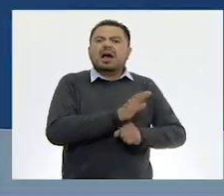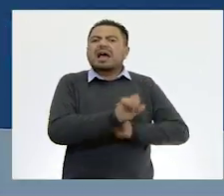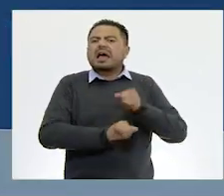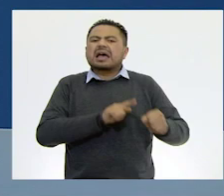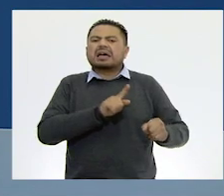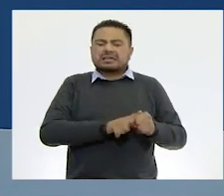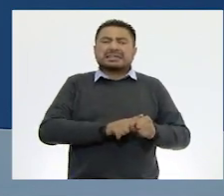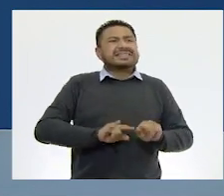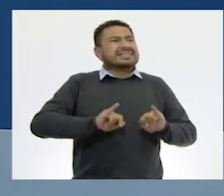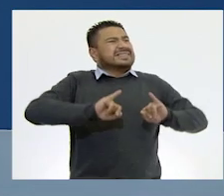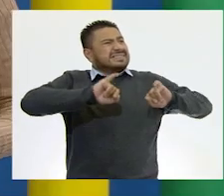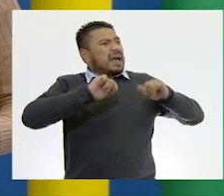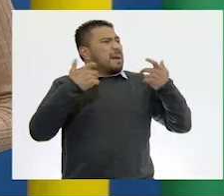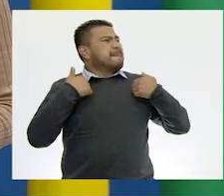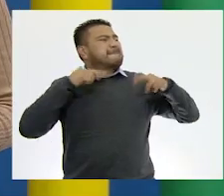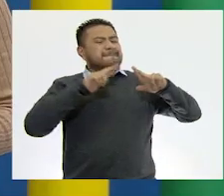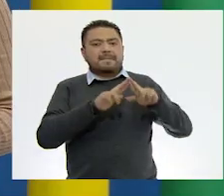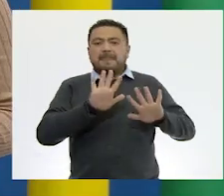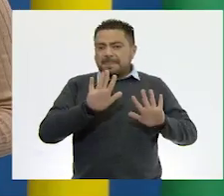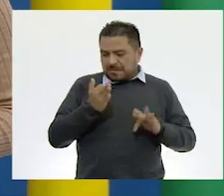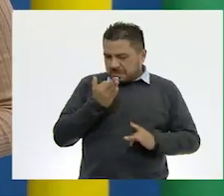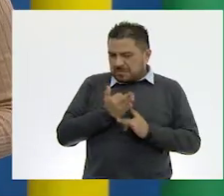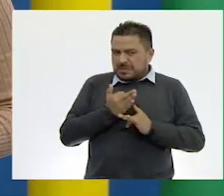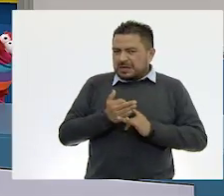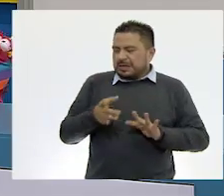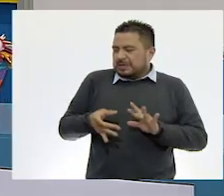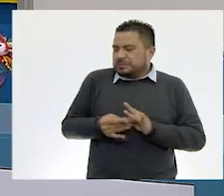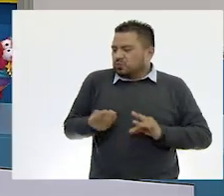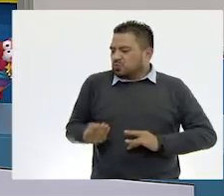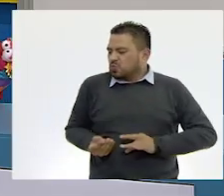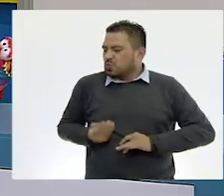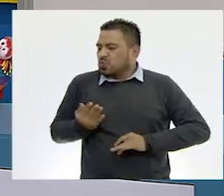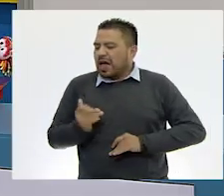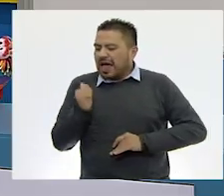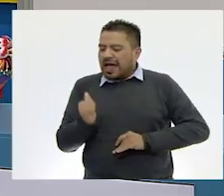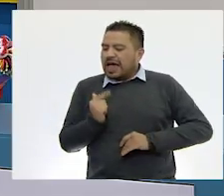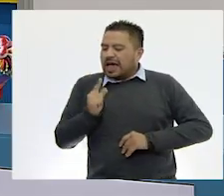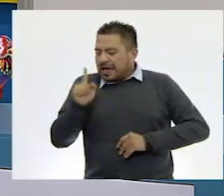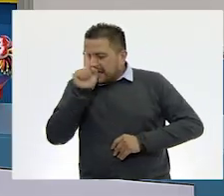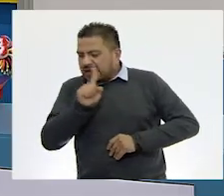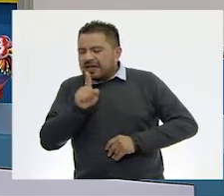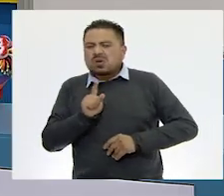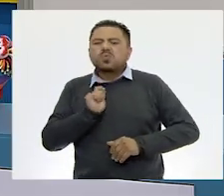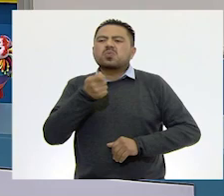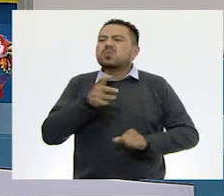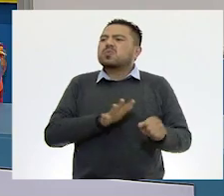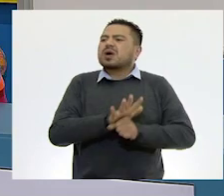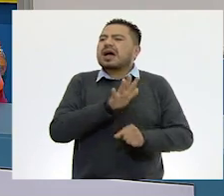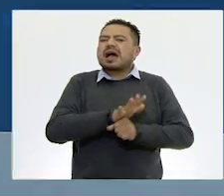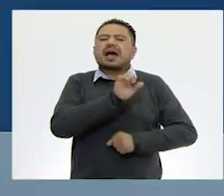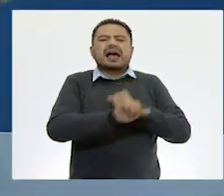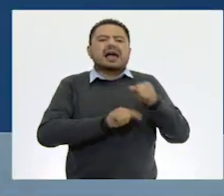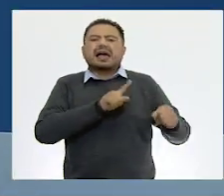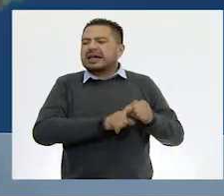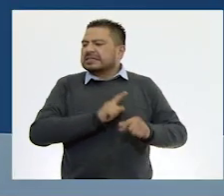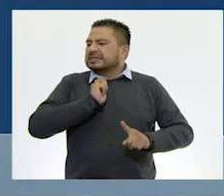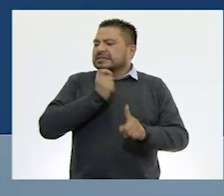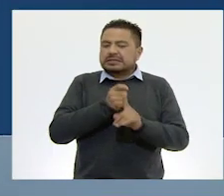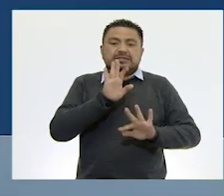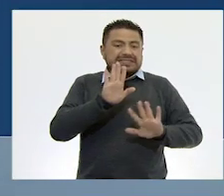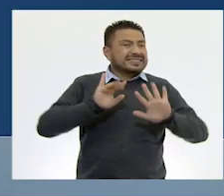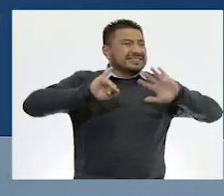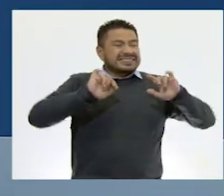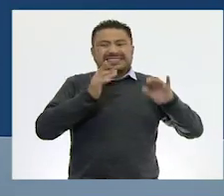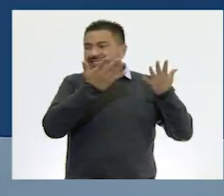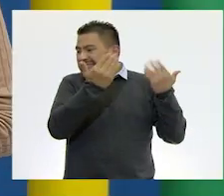¡Sí, maestra! Les voy a dar una pista para que adivinen de qué ser vivo se trata. ¡Ay, me encantan